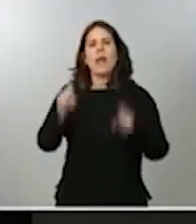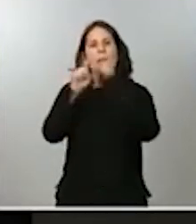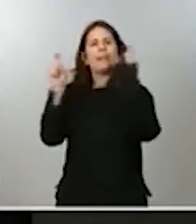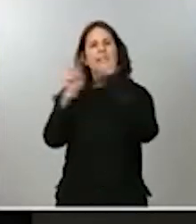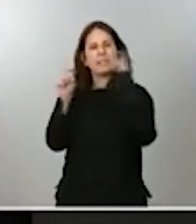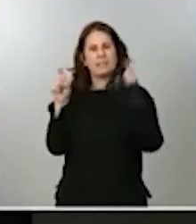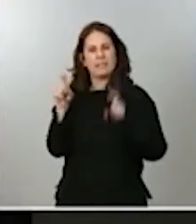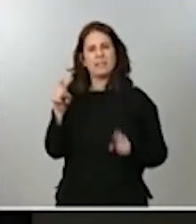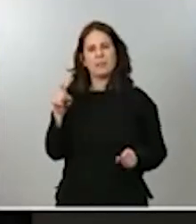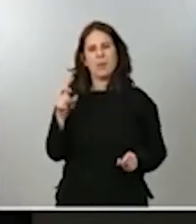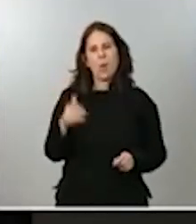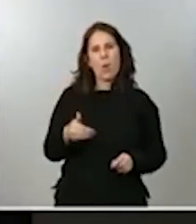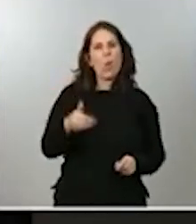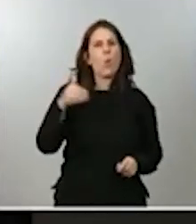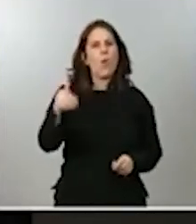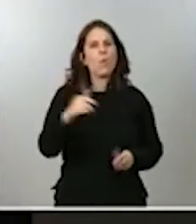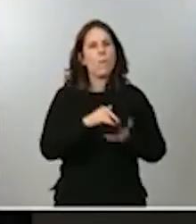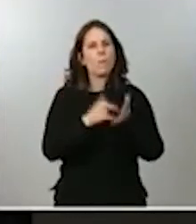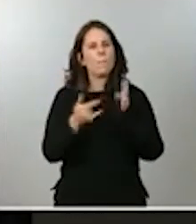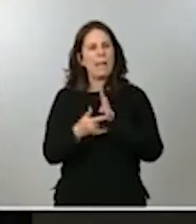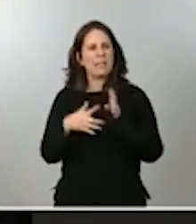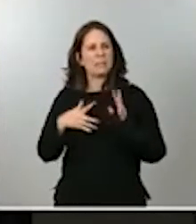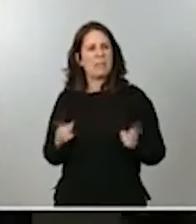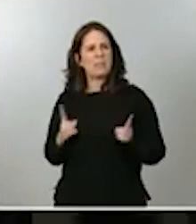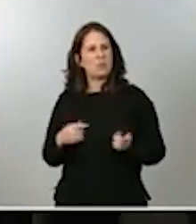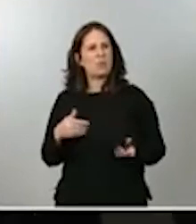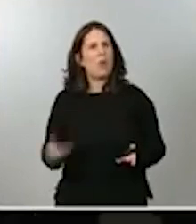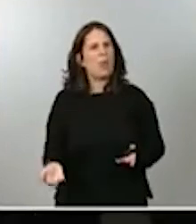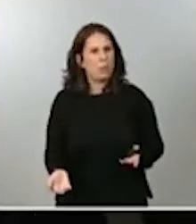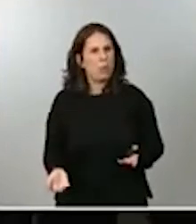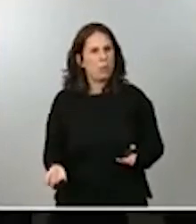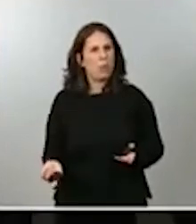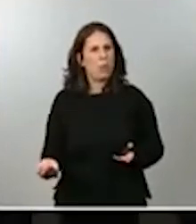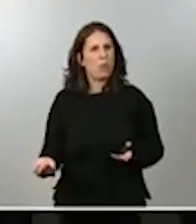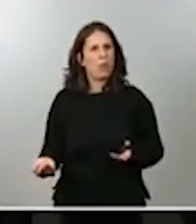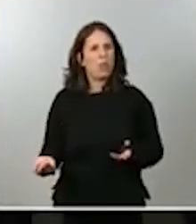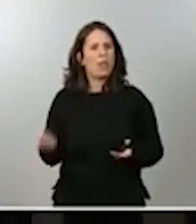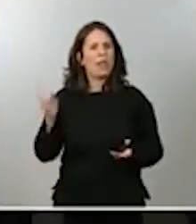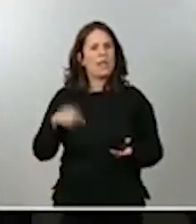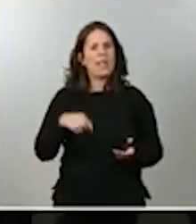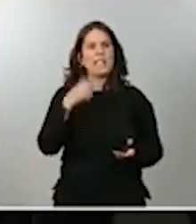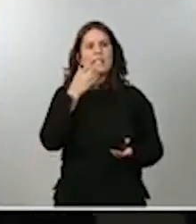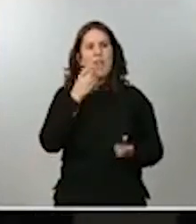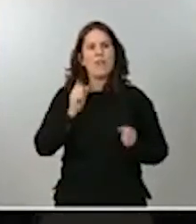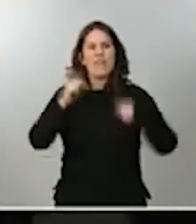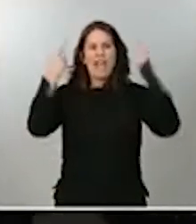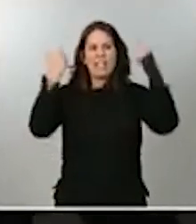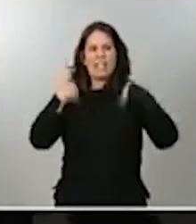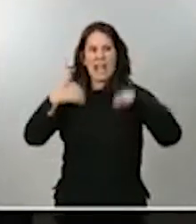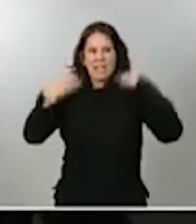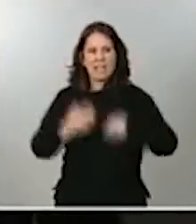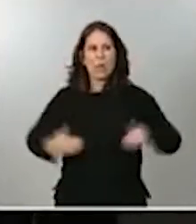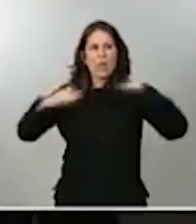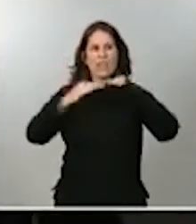planes previstos y cuándo será eficaz o estará en vigor la igualdad retributiva. Muchas gracias.